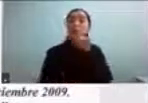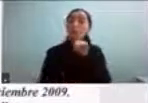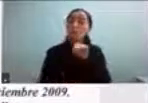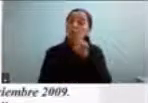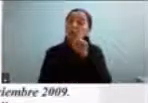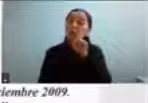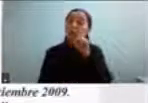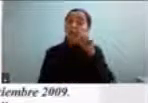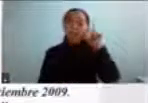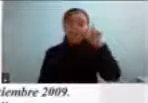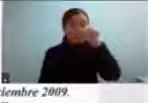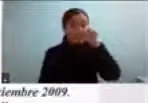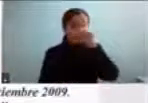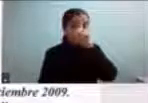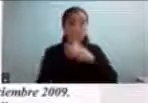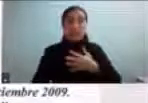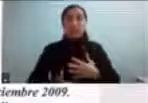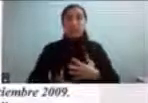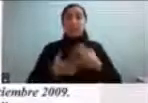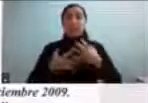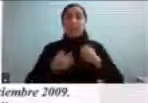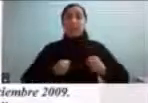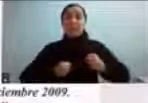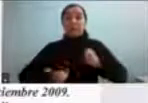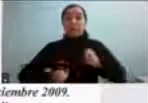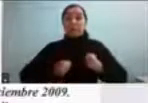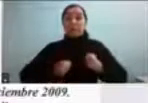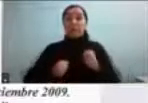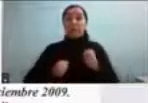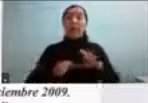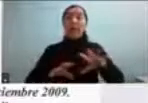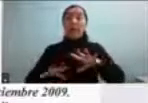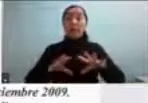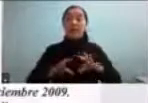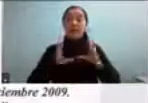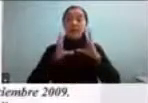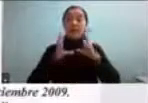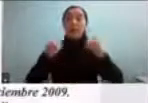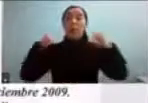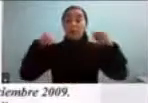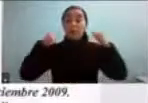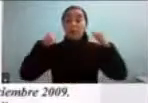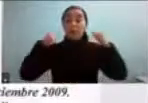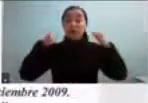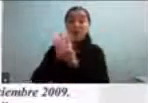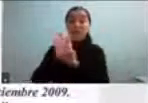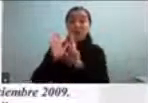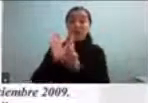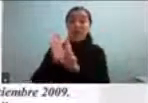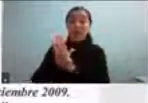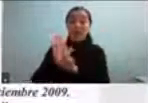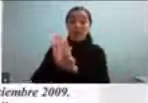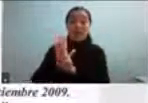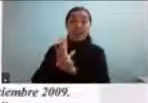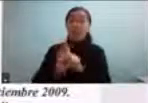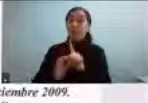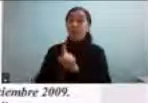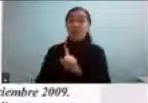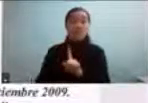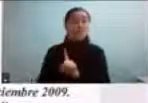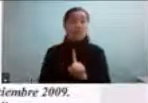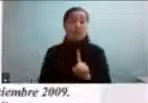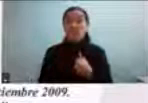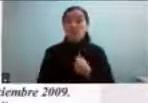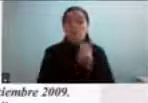de rigidez sobre todo en las actividades colectivas deportivas que tenían reglas en que yo en realidad no